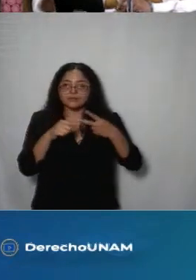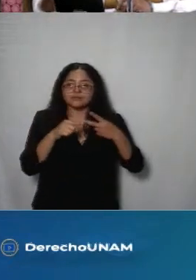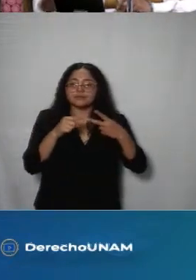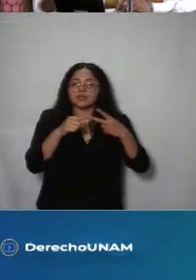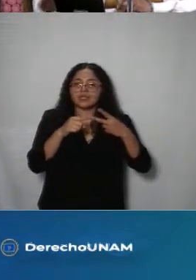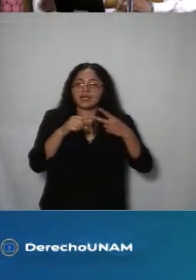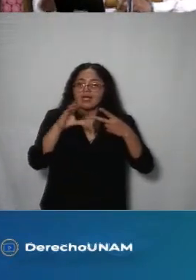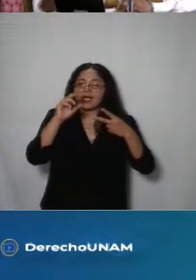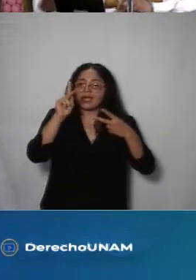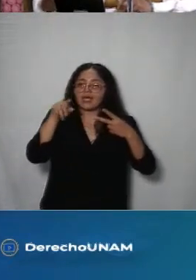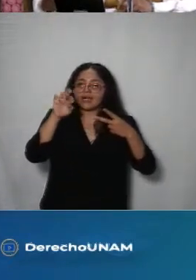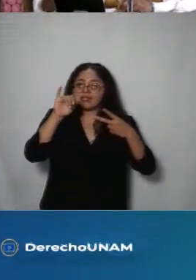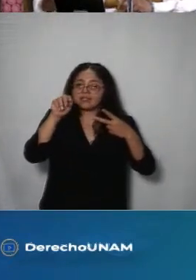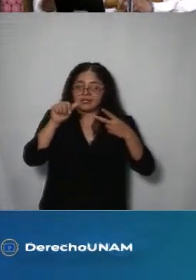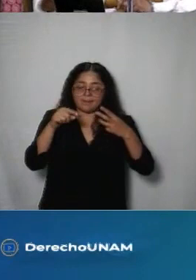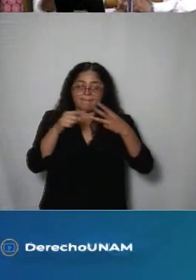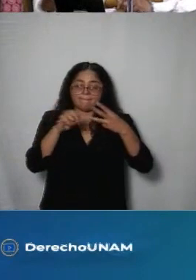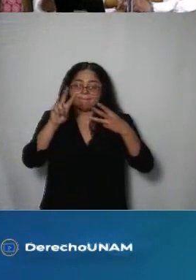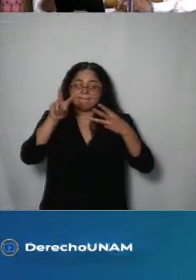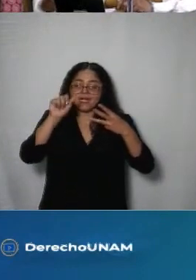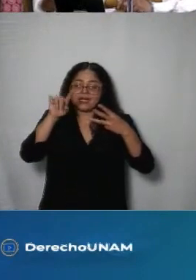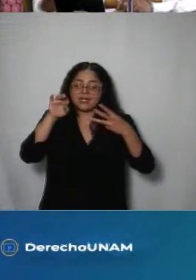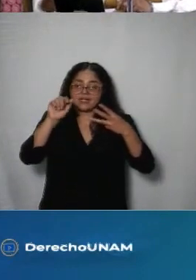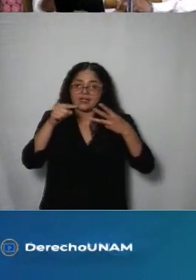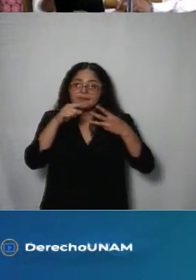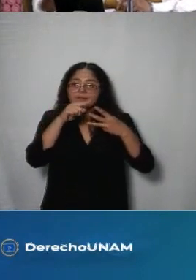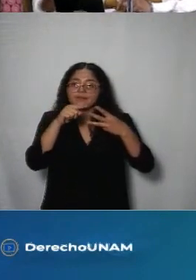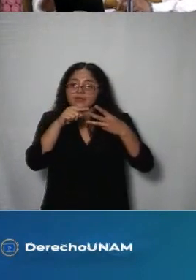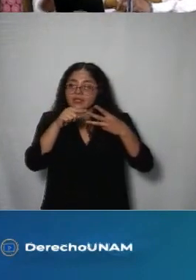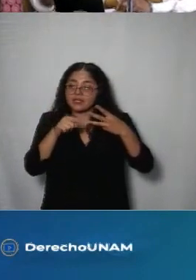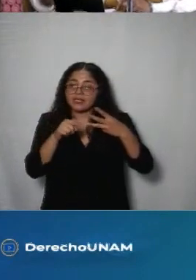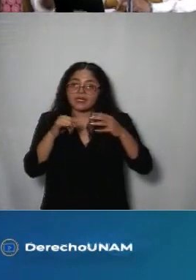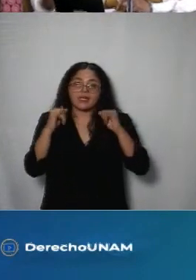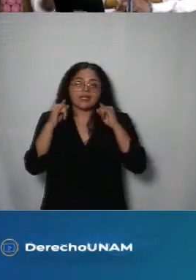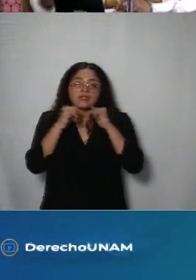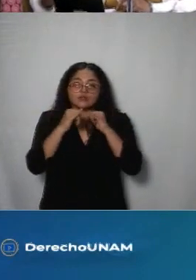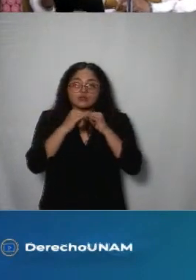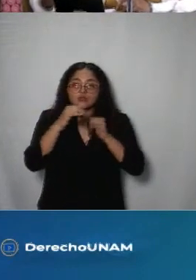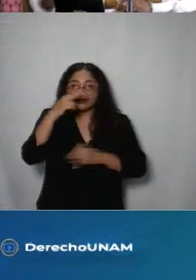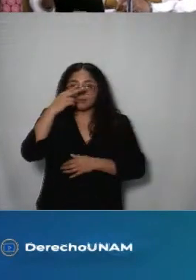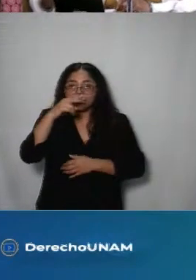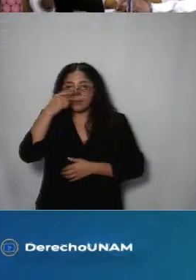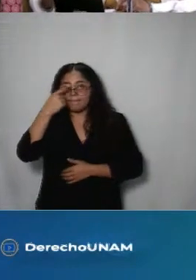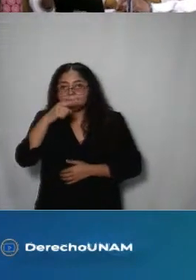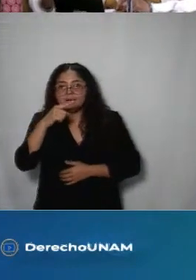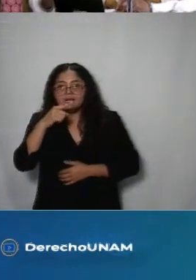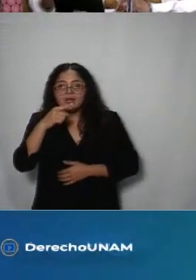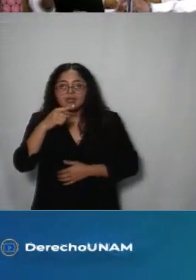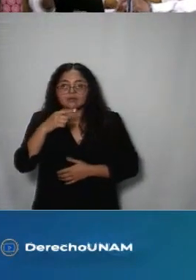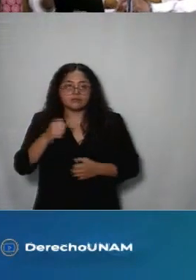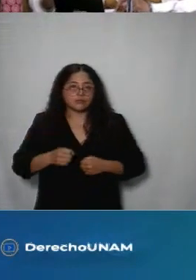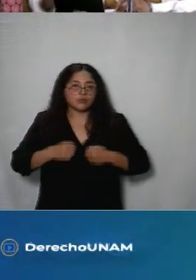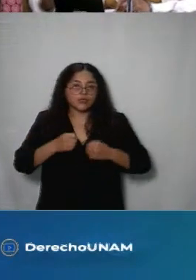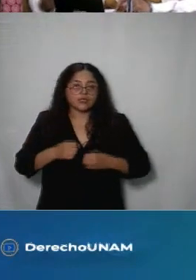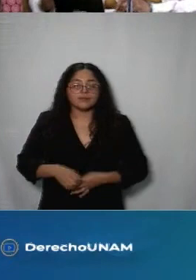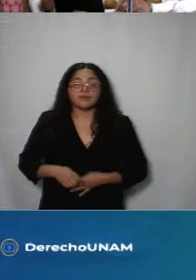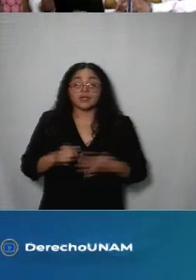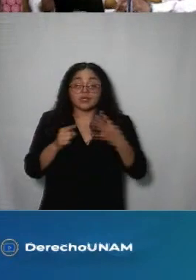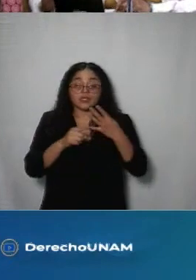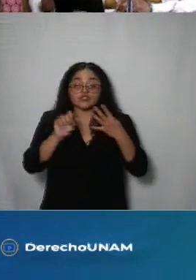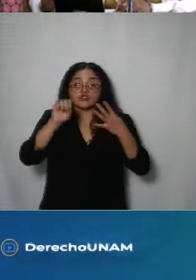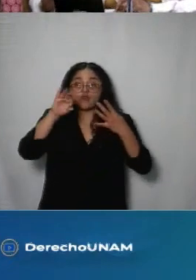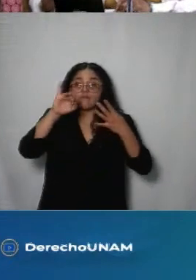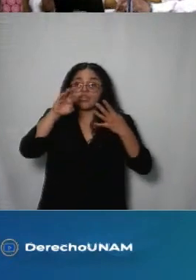Cuidados en México Valeria Moy Campos del Instituto Mexicano para la Competitividad y Sofía